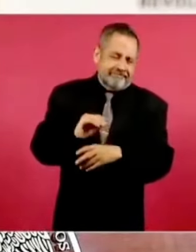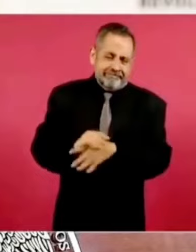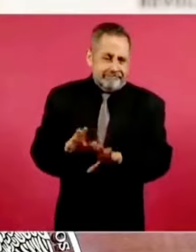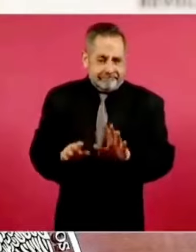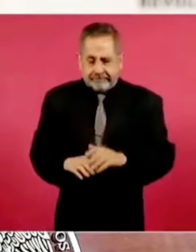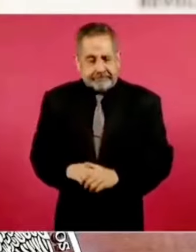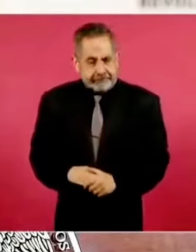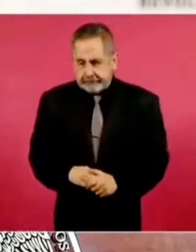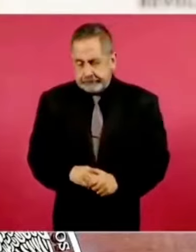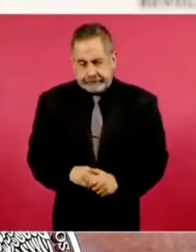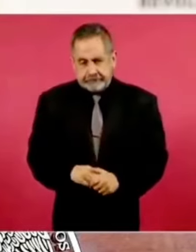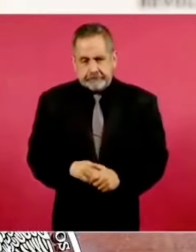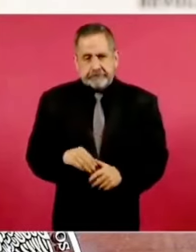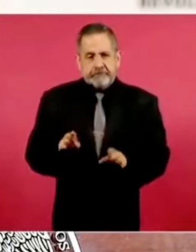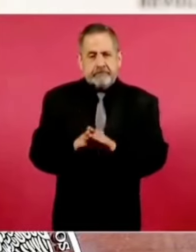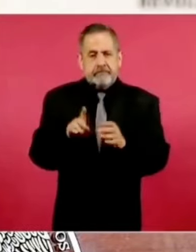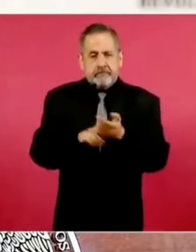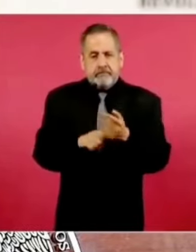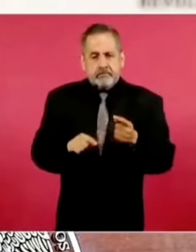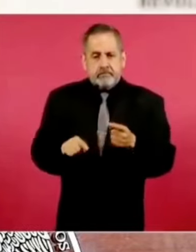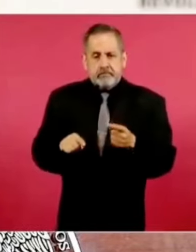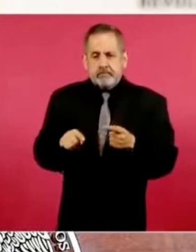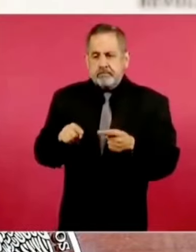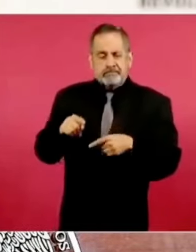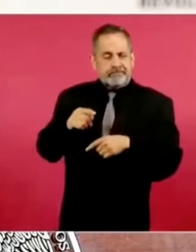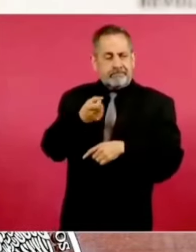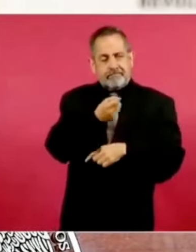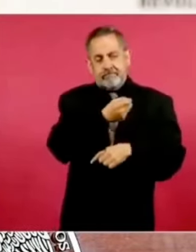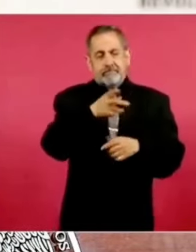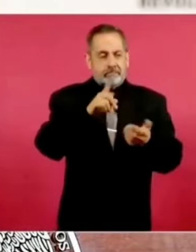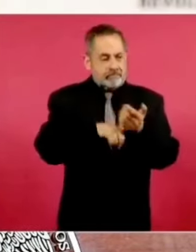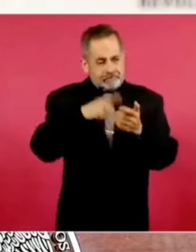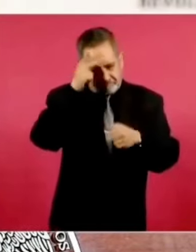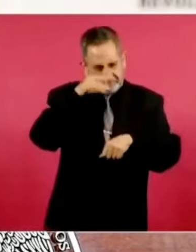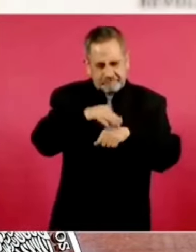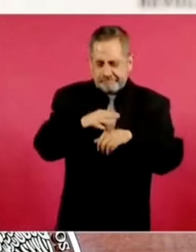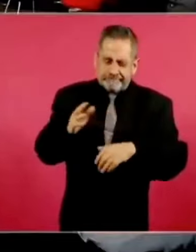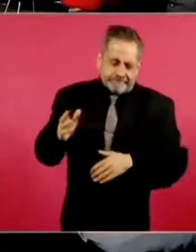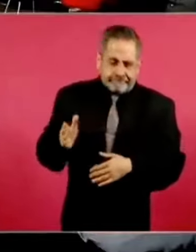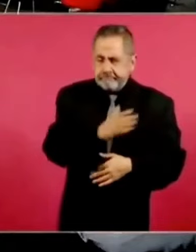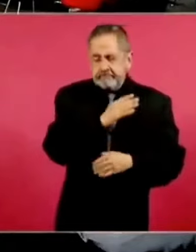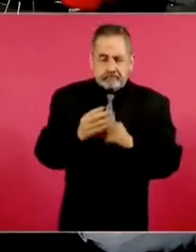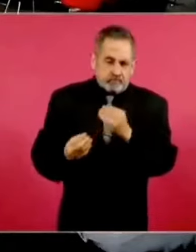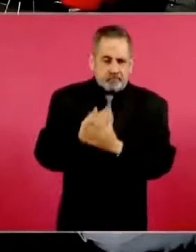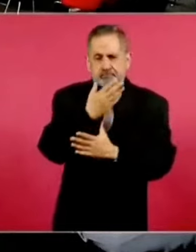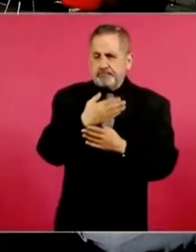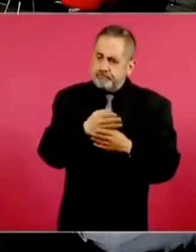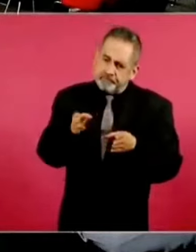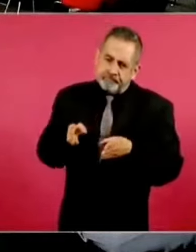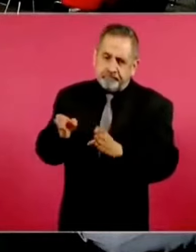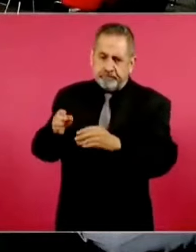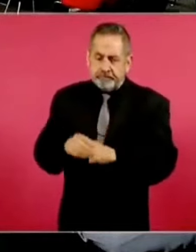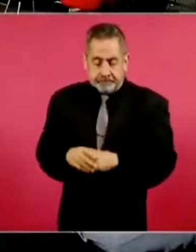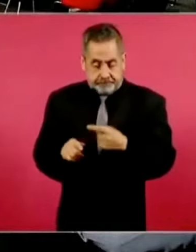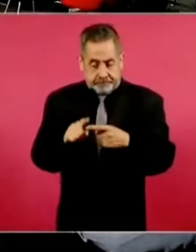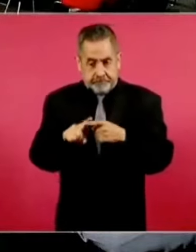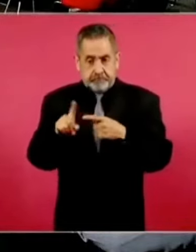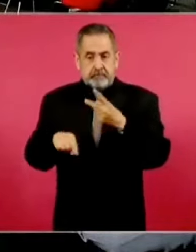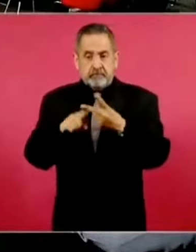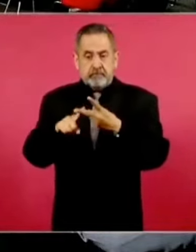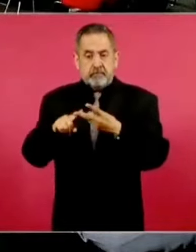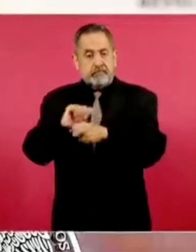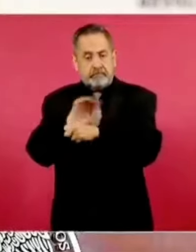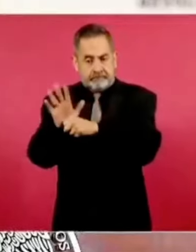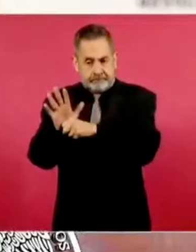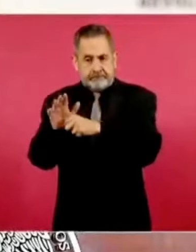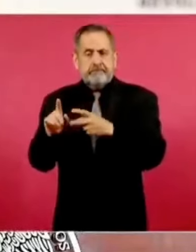corrijo, de maestros de la psiquiatría para tomar un nuevo camino. Y el otro fue la pandemia. Y ustedes